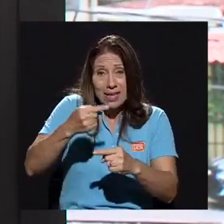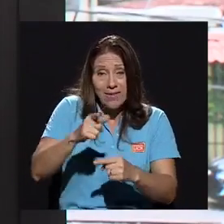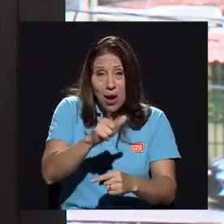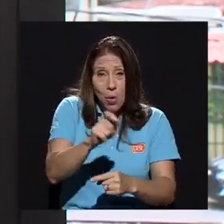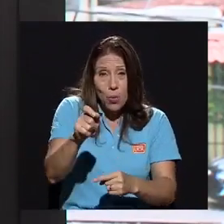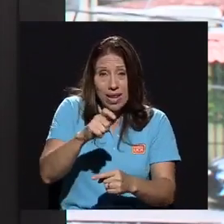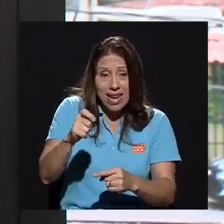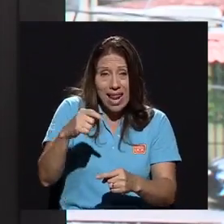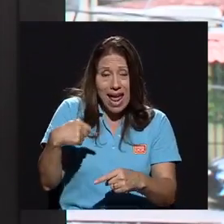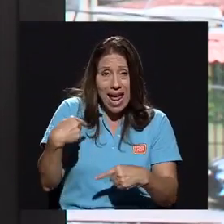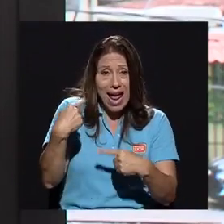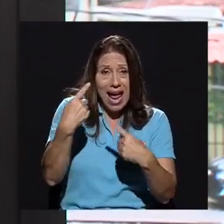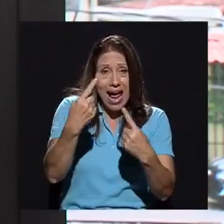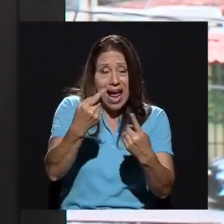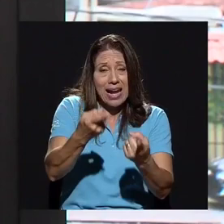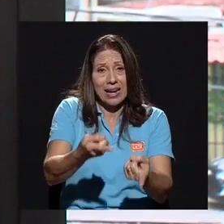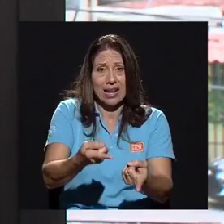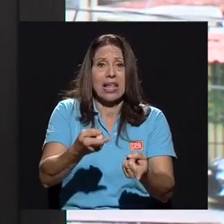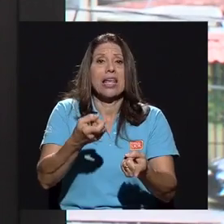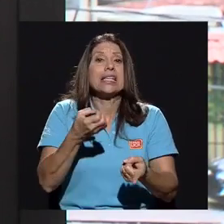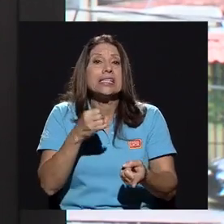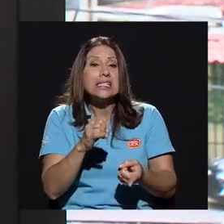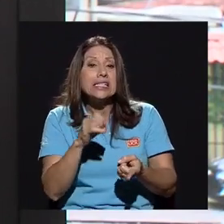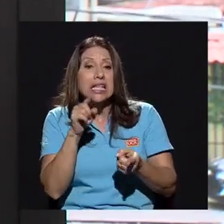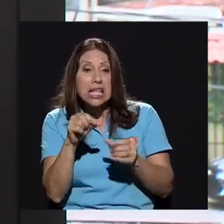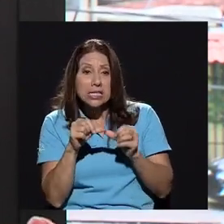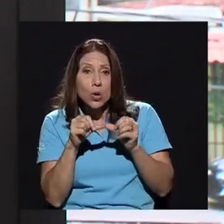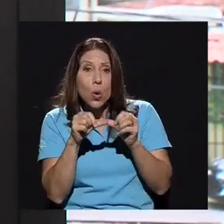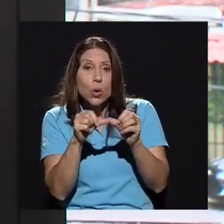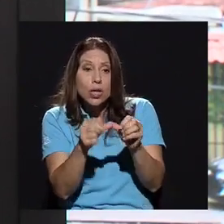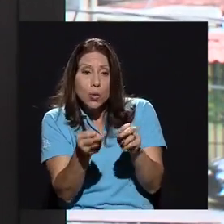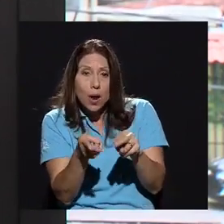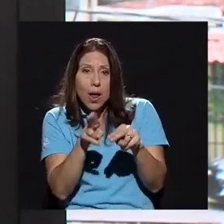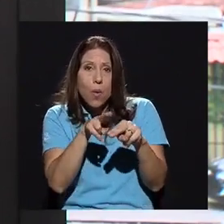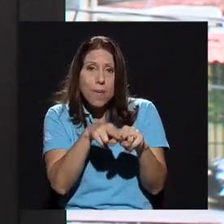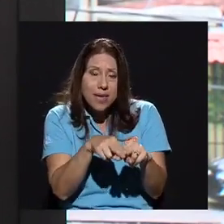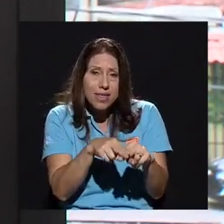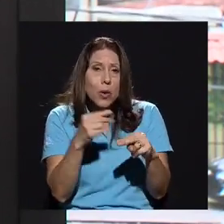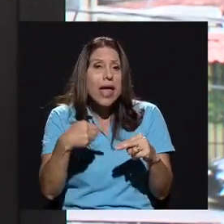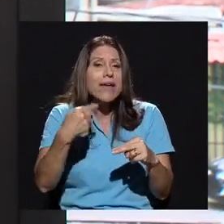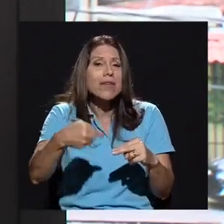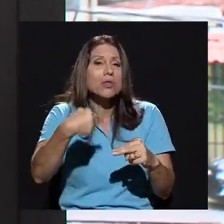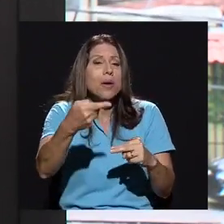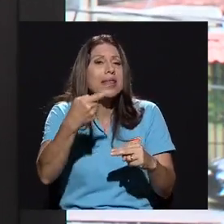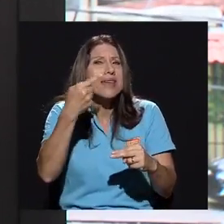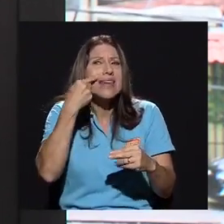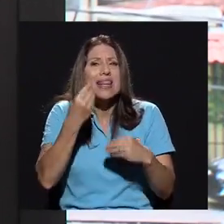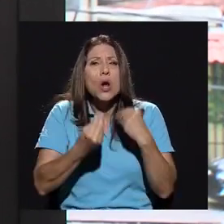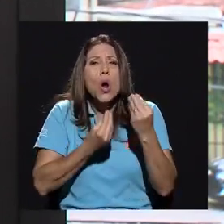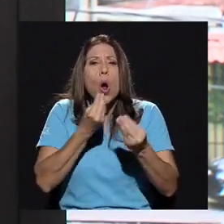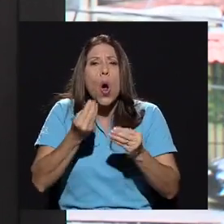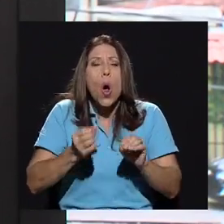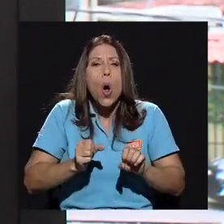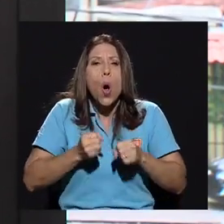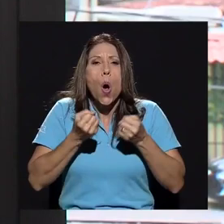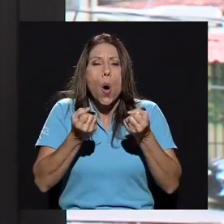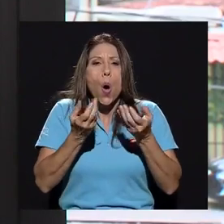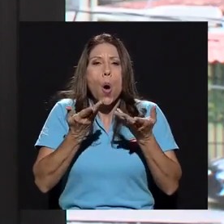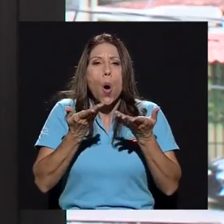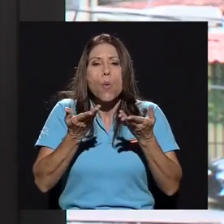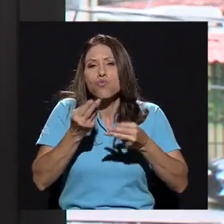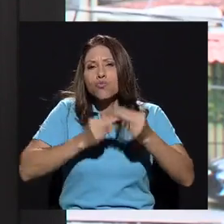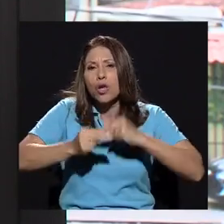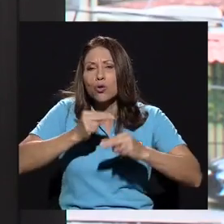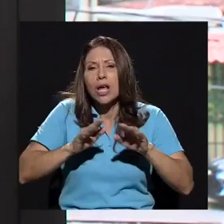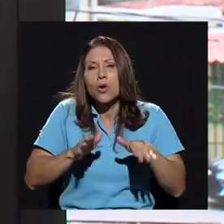mantuviesen y eventualmente ver qué esquema se pueda negociar. El asunto, que a